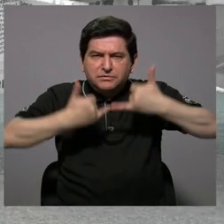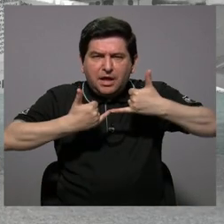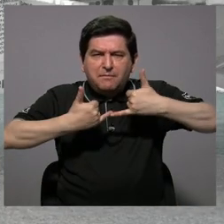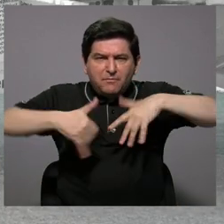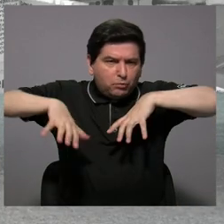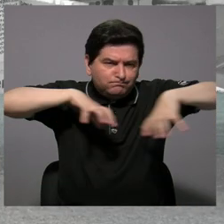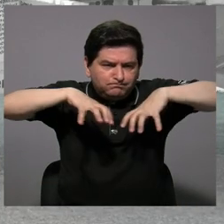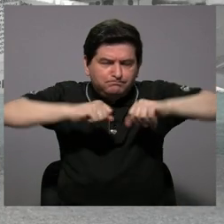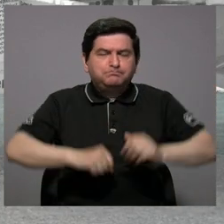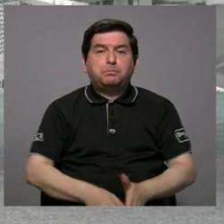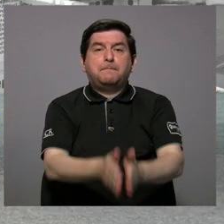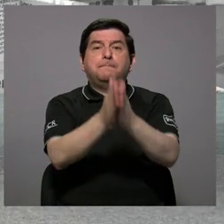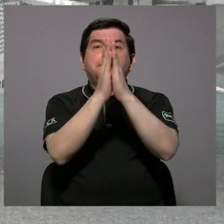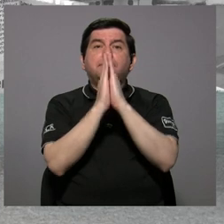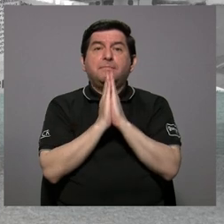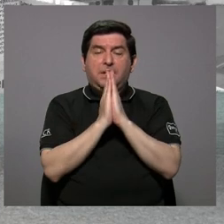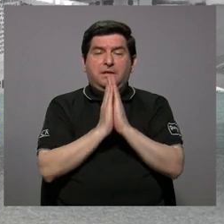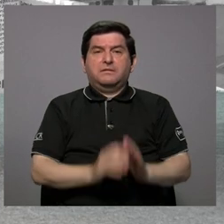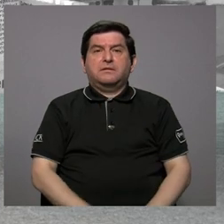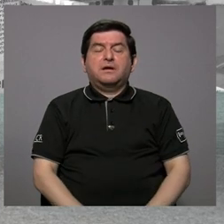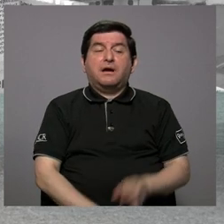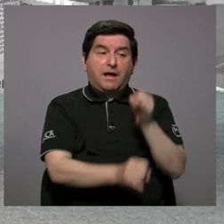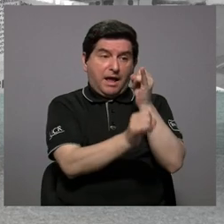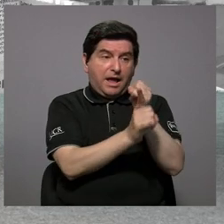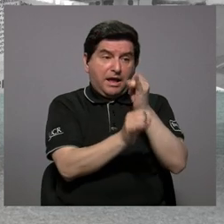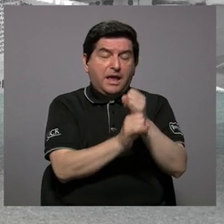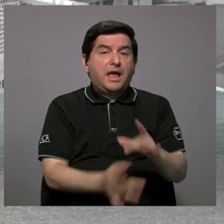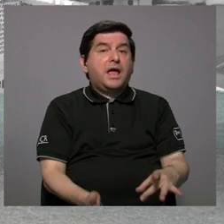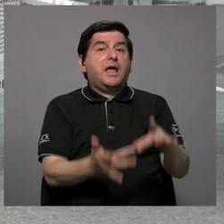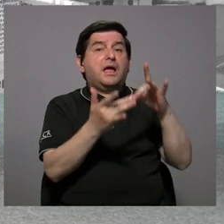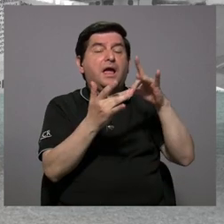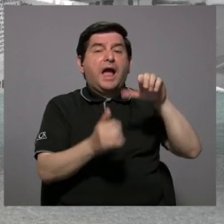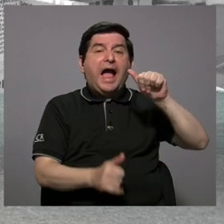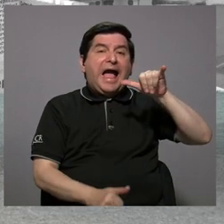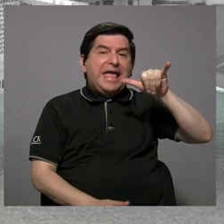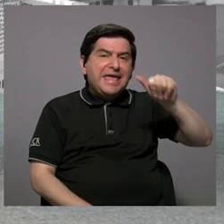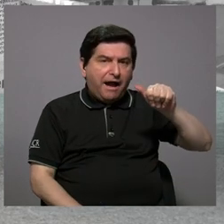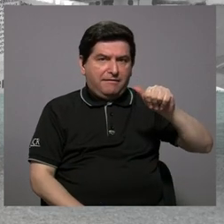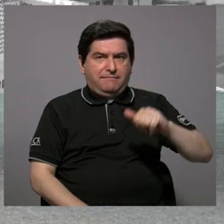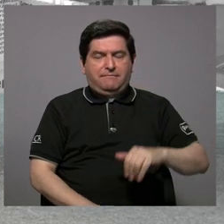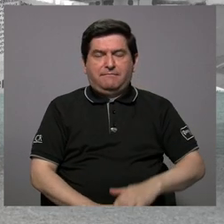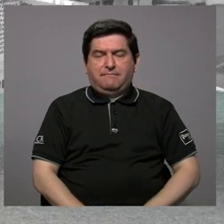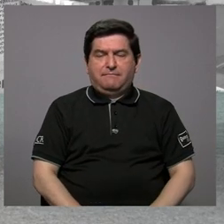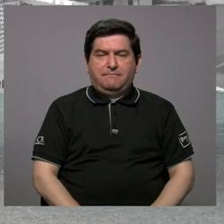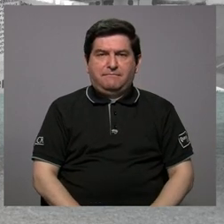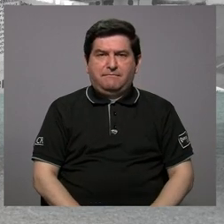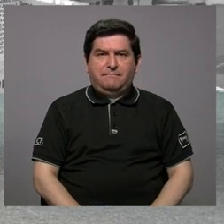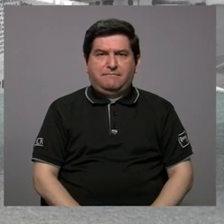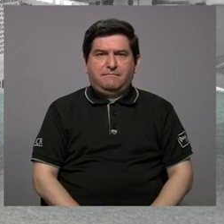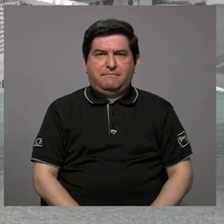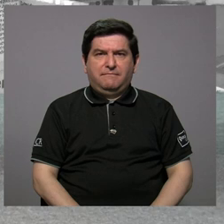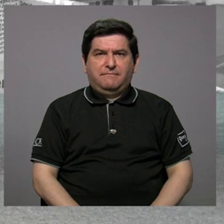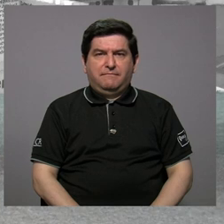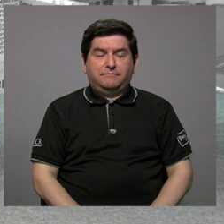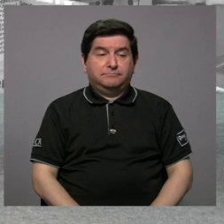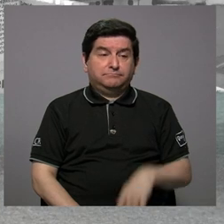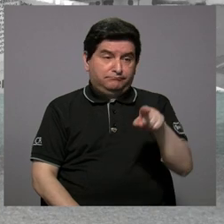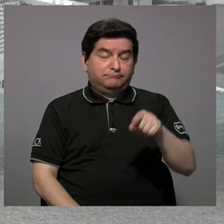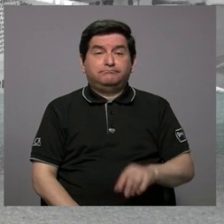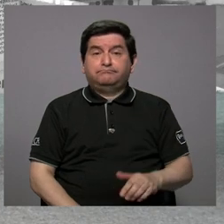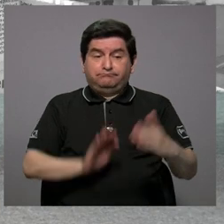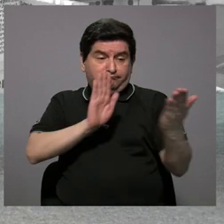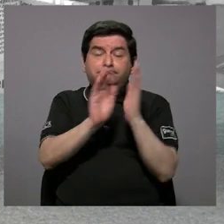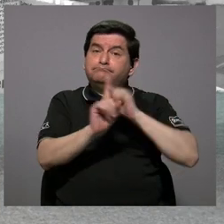actuar y de pedirle a la institución, especialmente a productos alcantarillados, que de la cara,